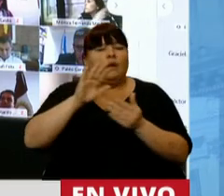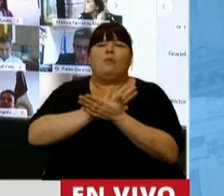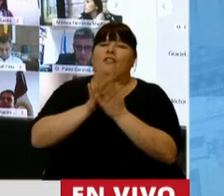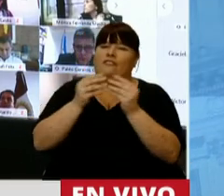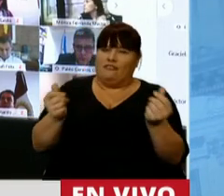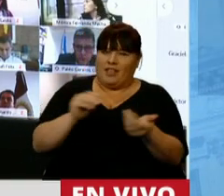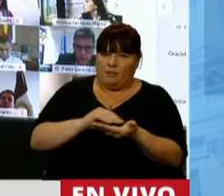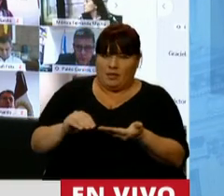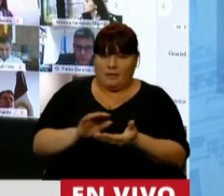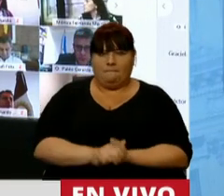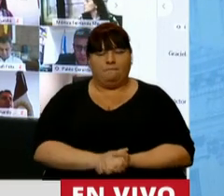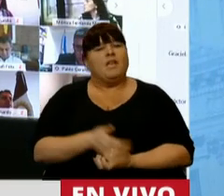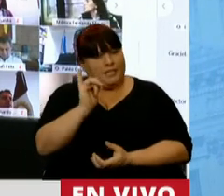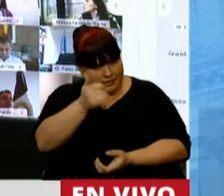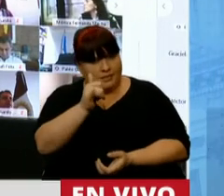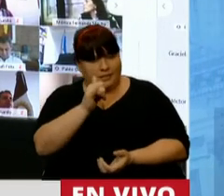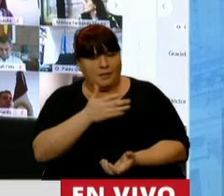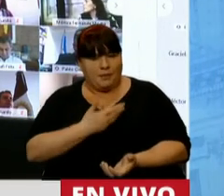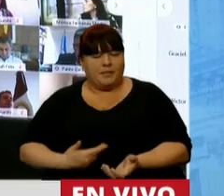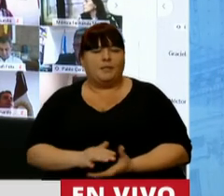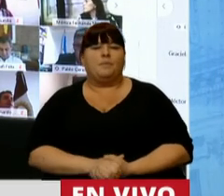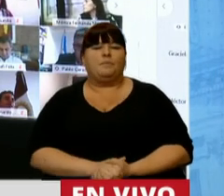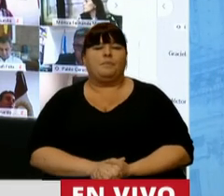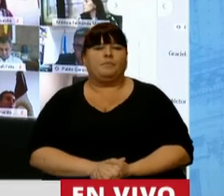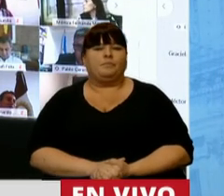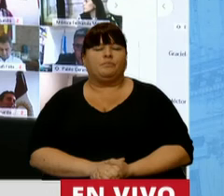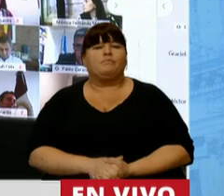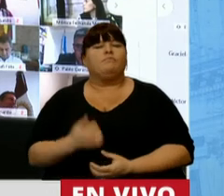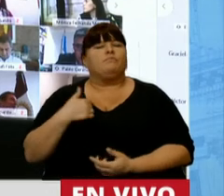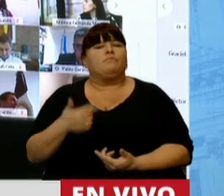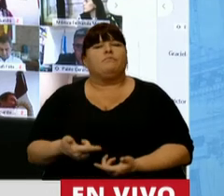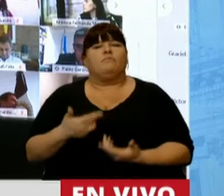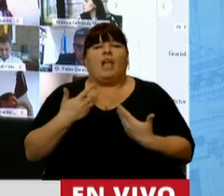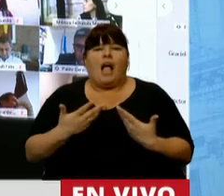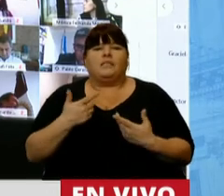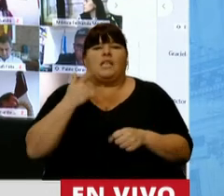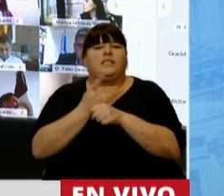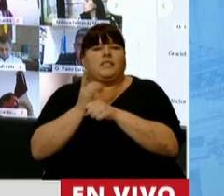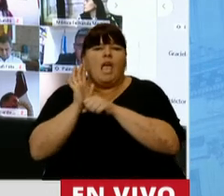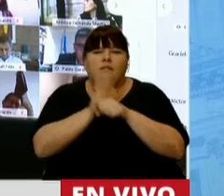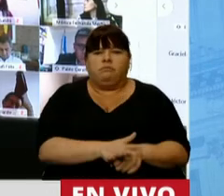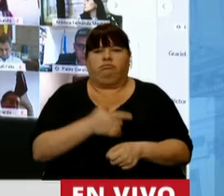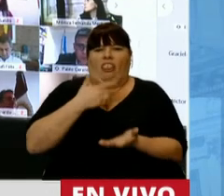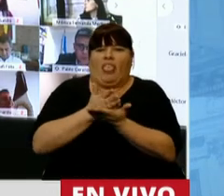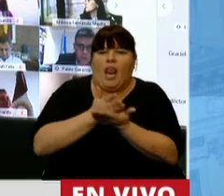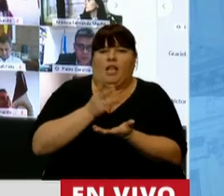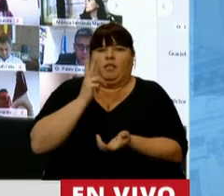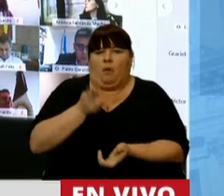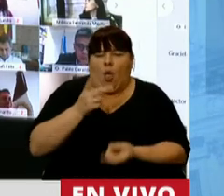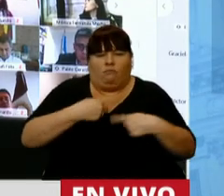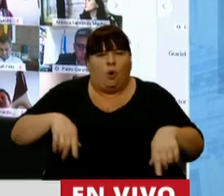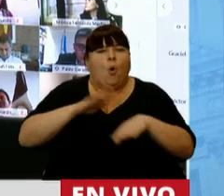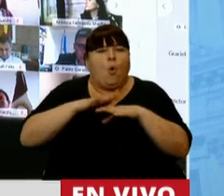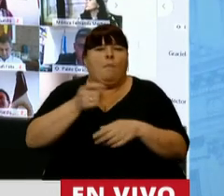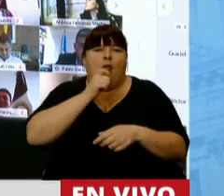redondeando, diputada, ¿eh? Sí, señor presidente. Estamos cansados del avasallamiento de nuestros derechos, por parte de